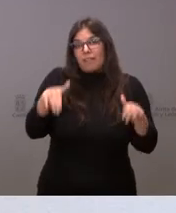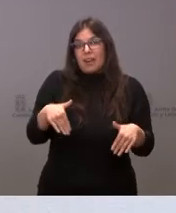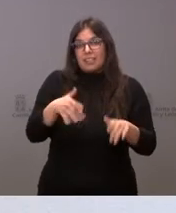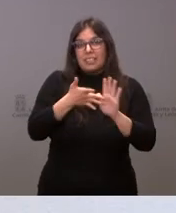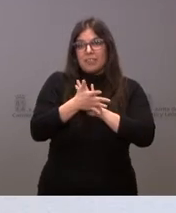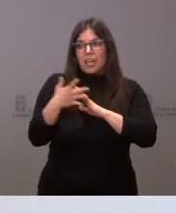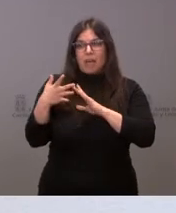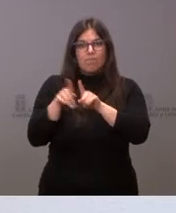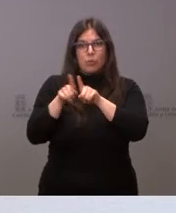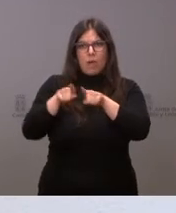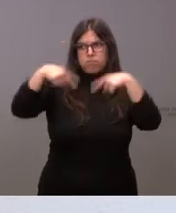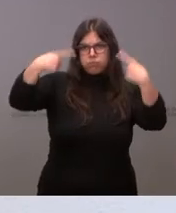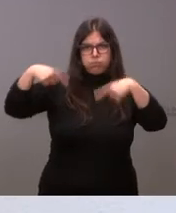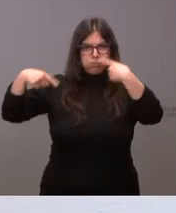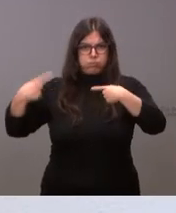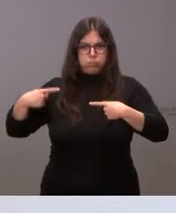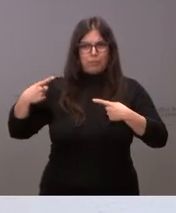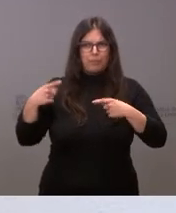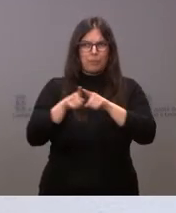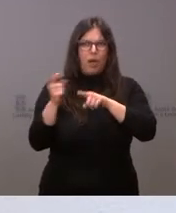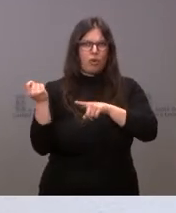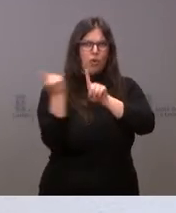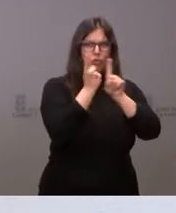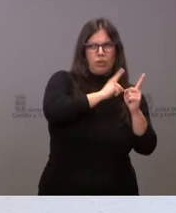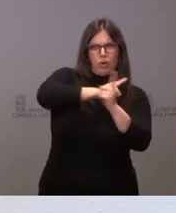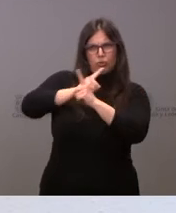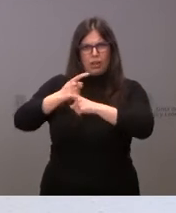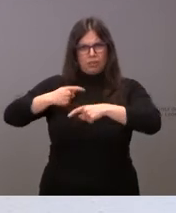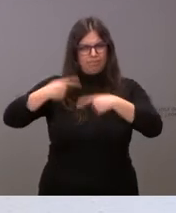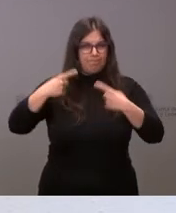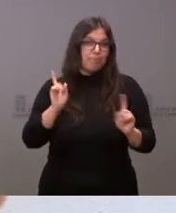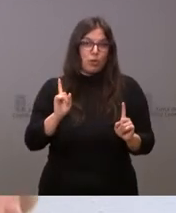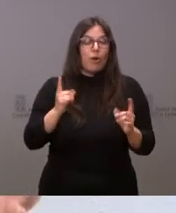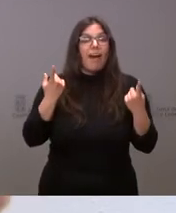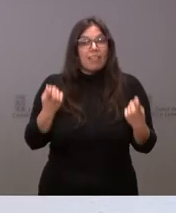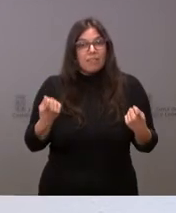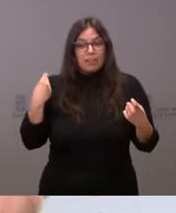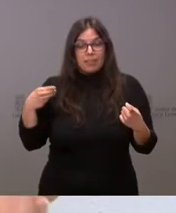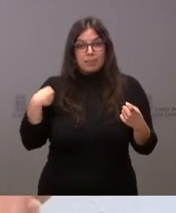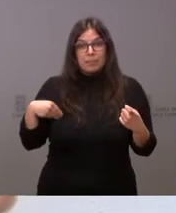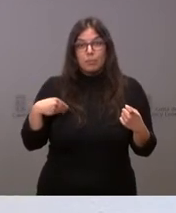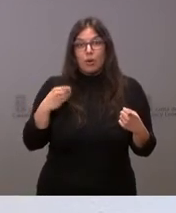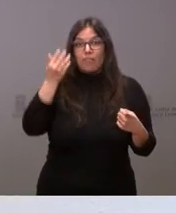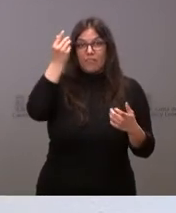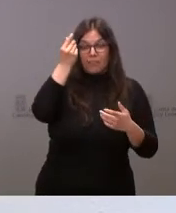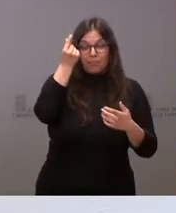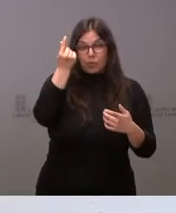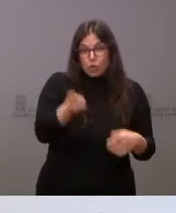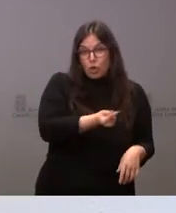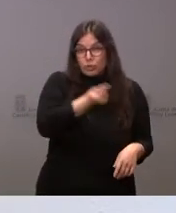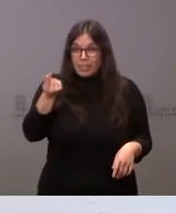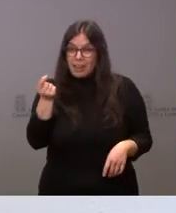enfrentarnos a unas comunidades y a otras. Lo que necesitamos es que el trozo de financiación autonómica, el trozo